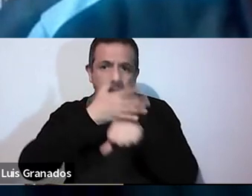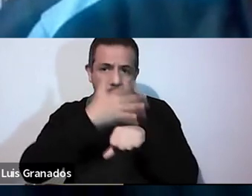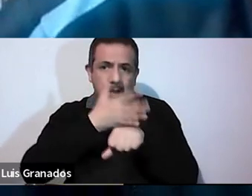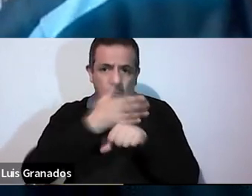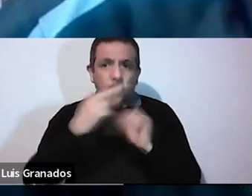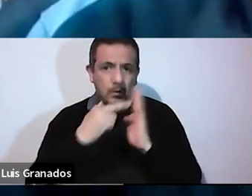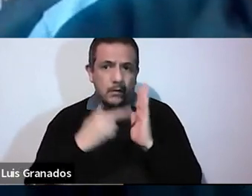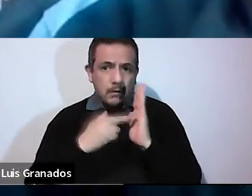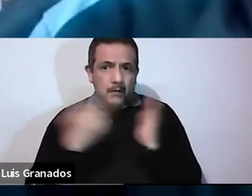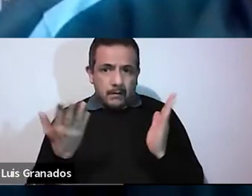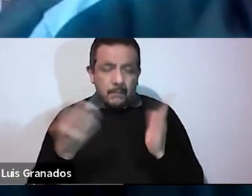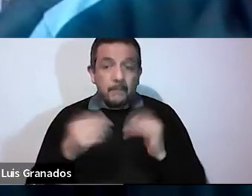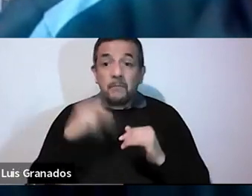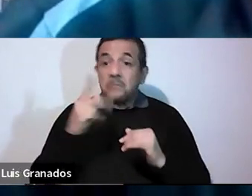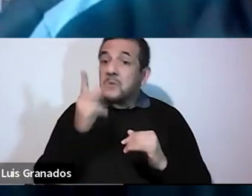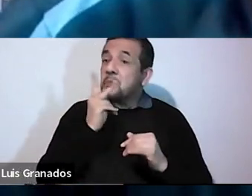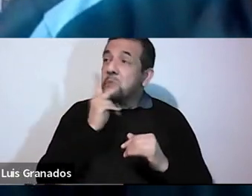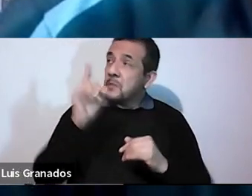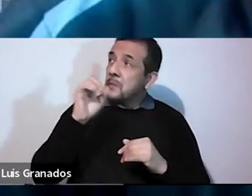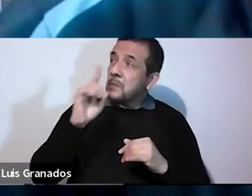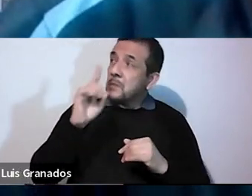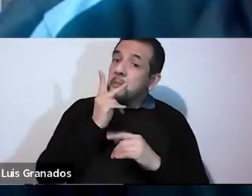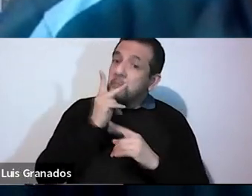¿cuál fue la respuesta del padre?